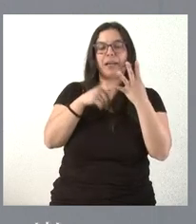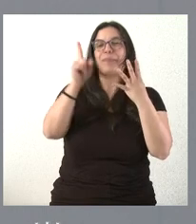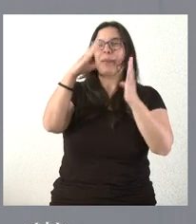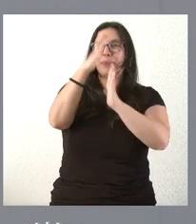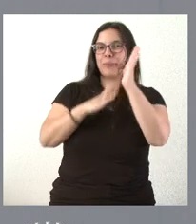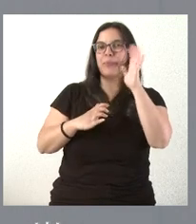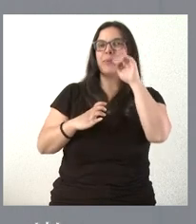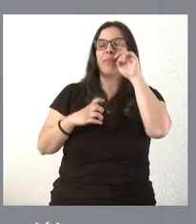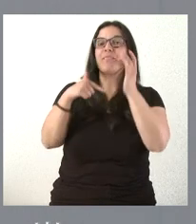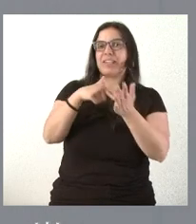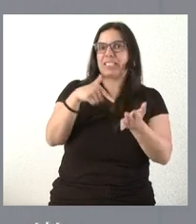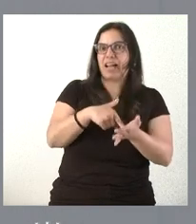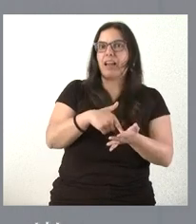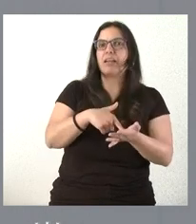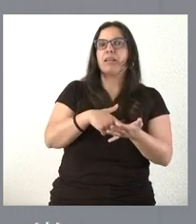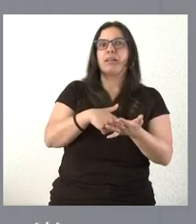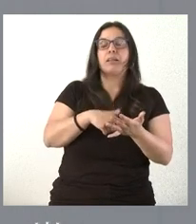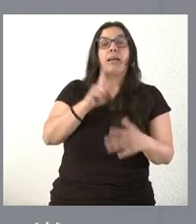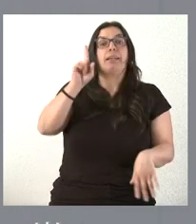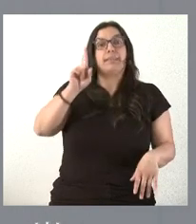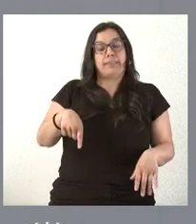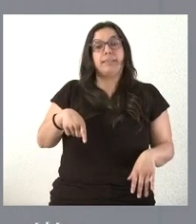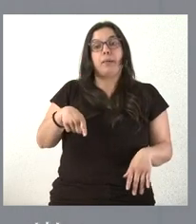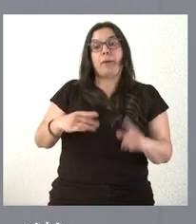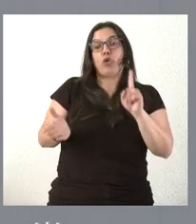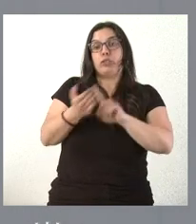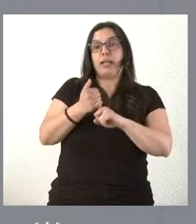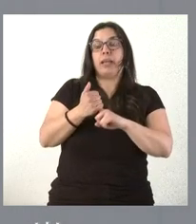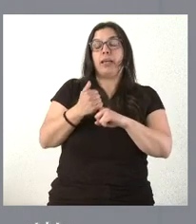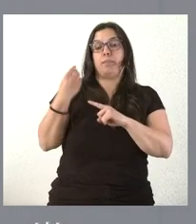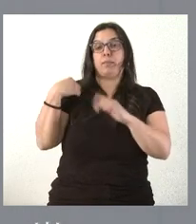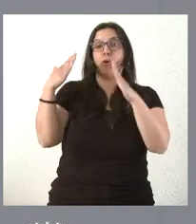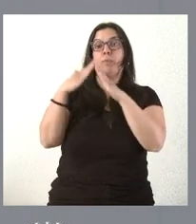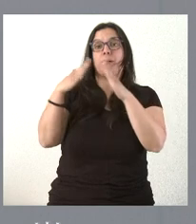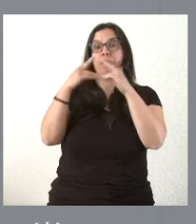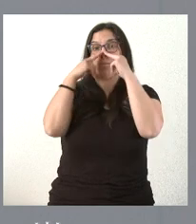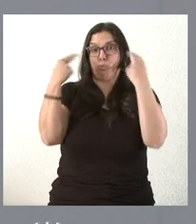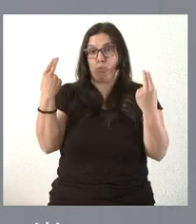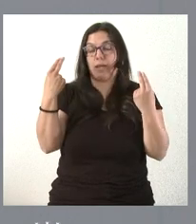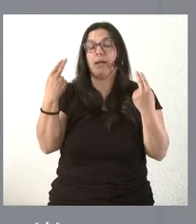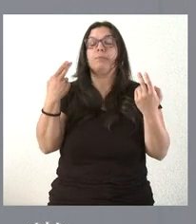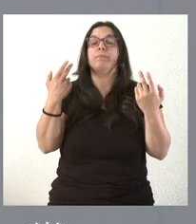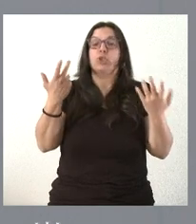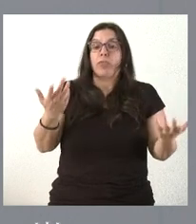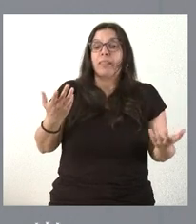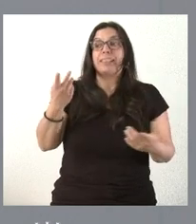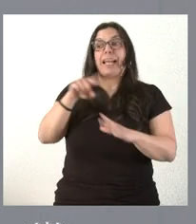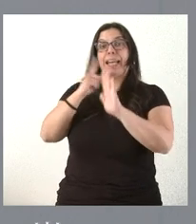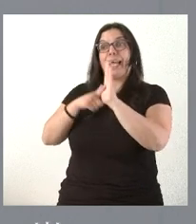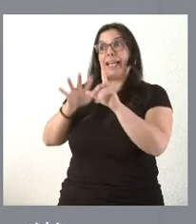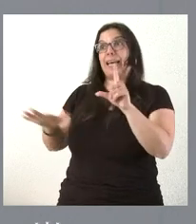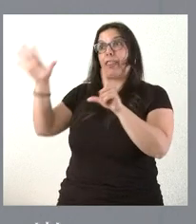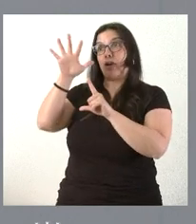fiscales o desde también el acceso a estas viviendas desde el SAREF. Creo que esta ley, por otra parte, en el ámbito nacional, sube impuestos